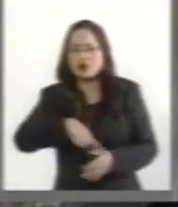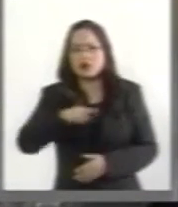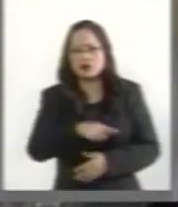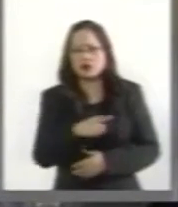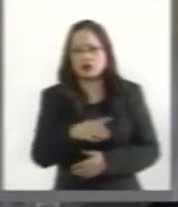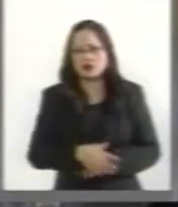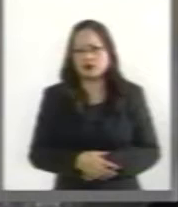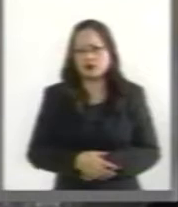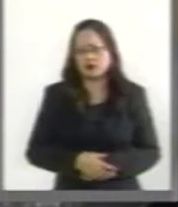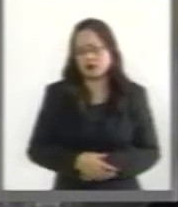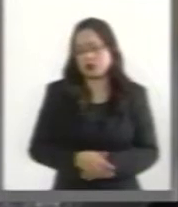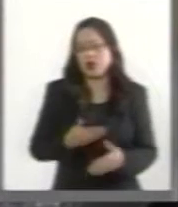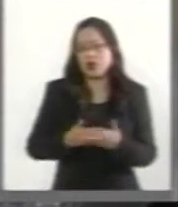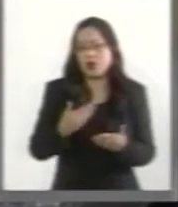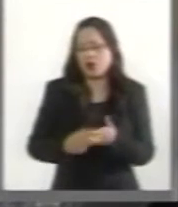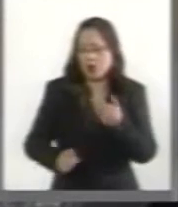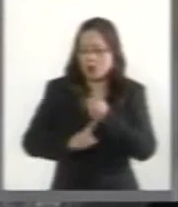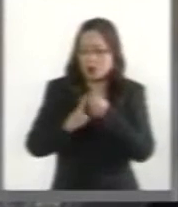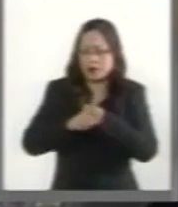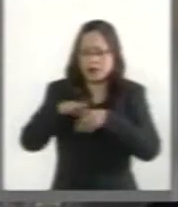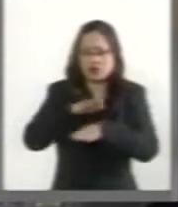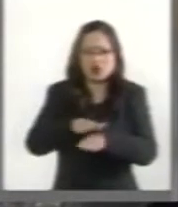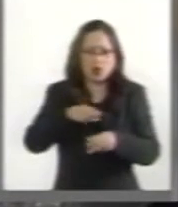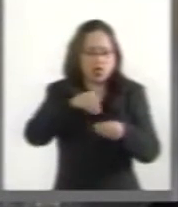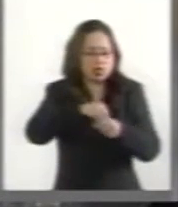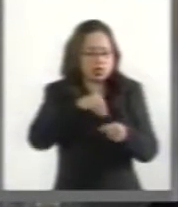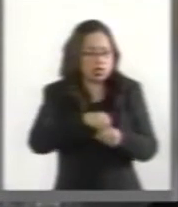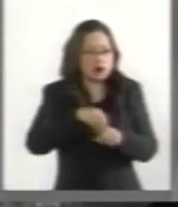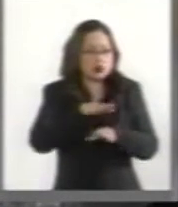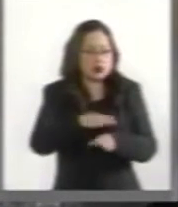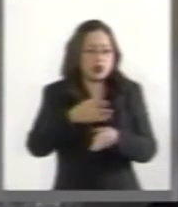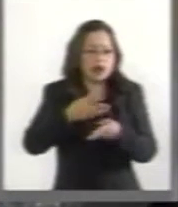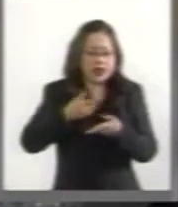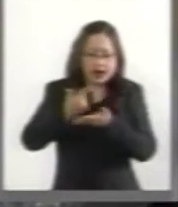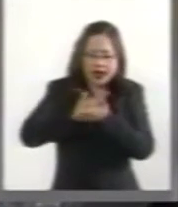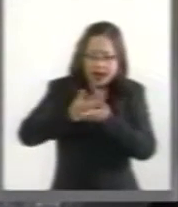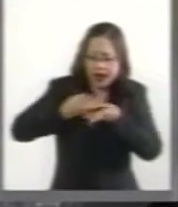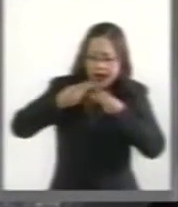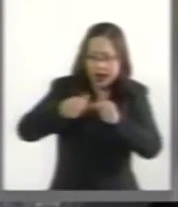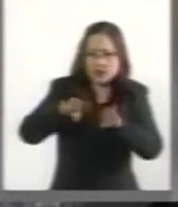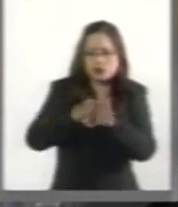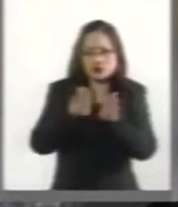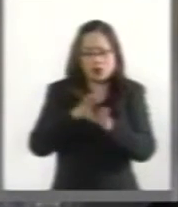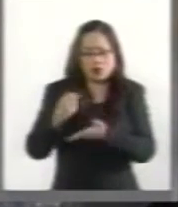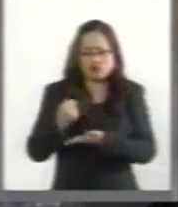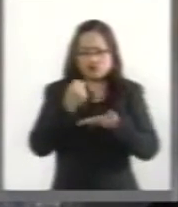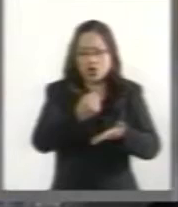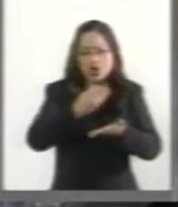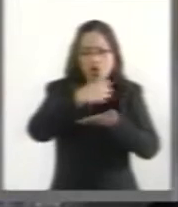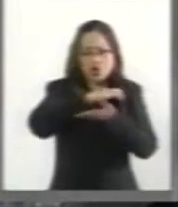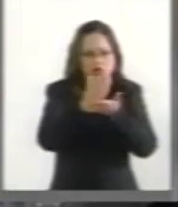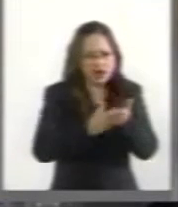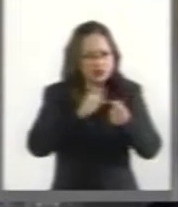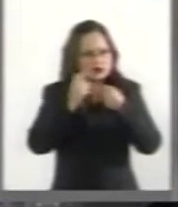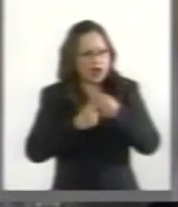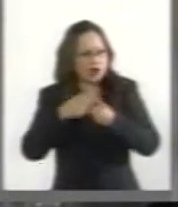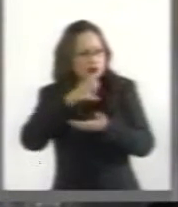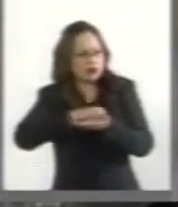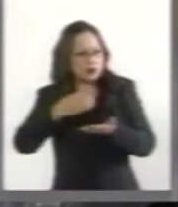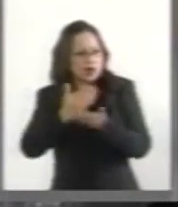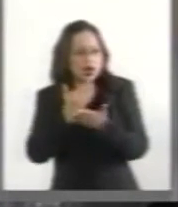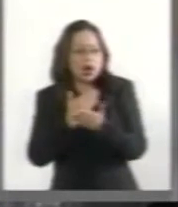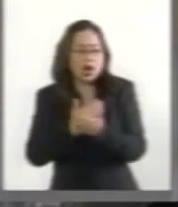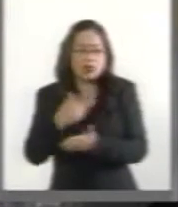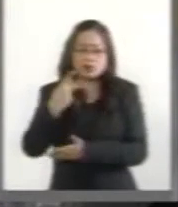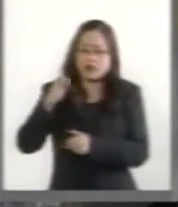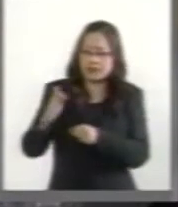enfrentar el problema de la opacidad en la contabilidad de todos los compromisos financieros que se adjudican la